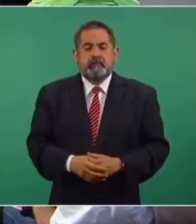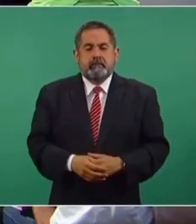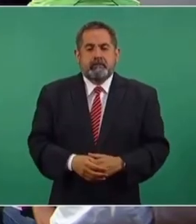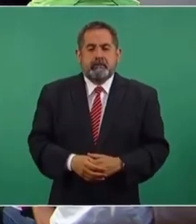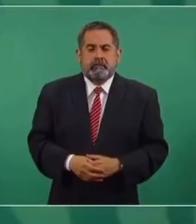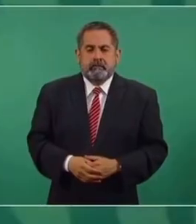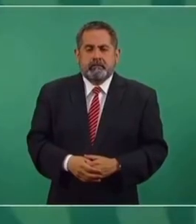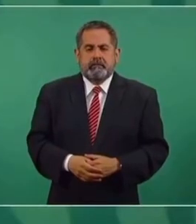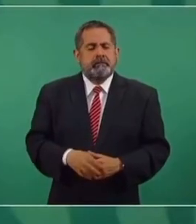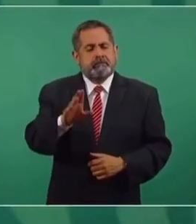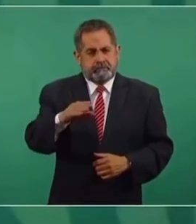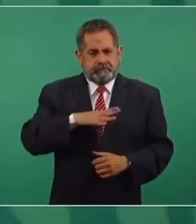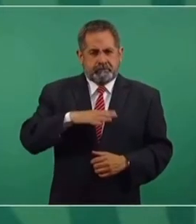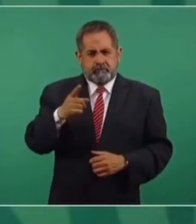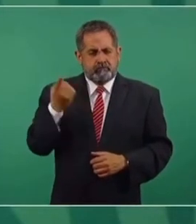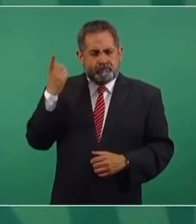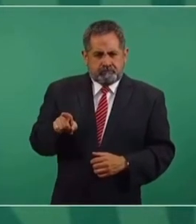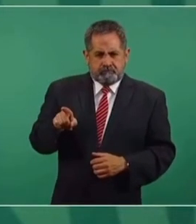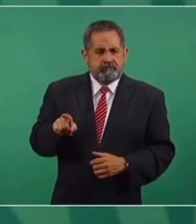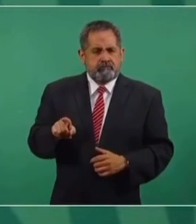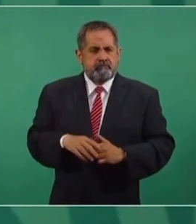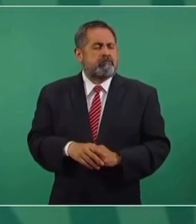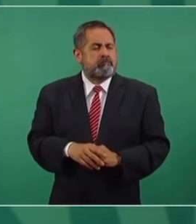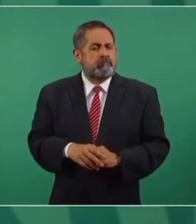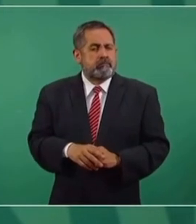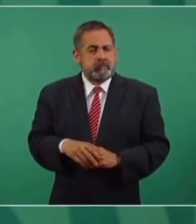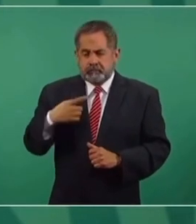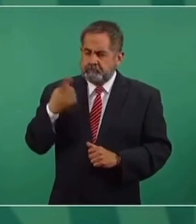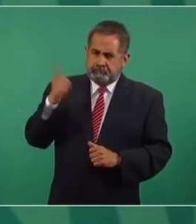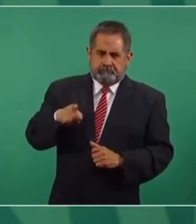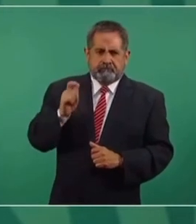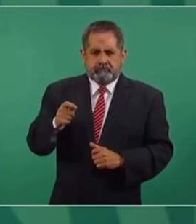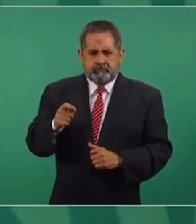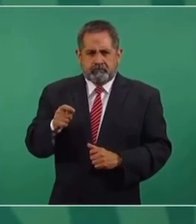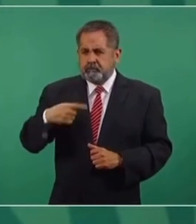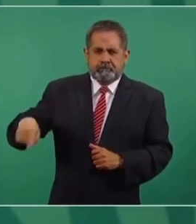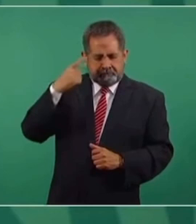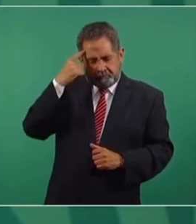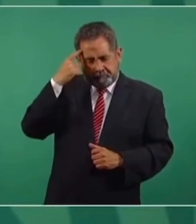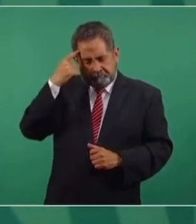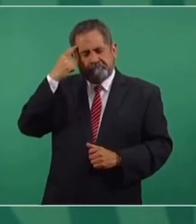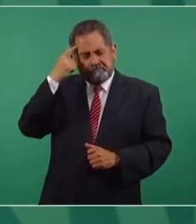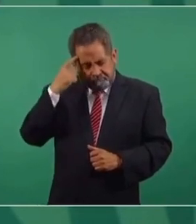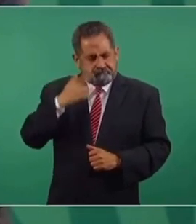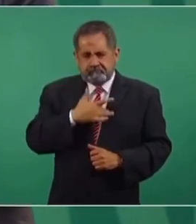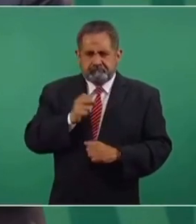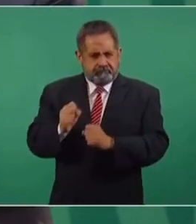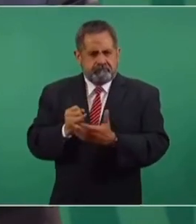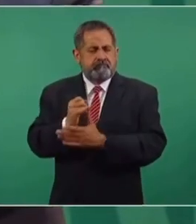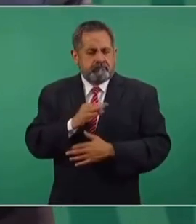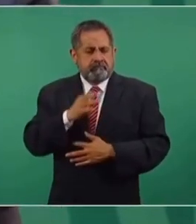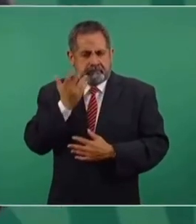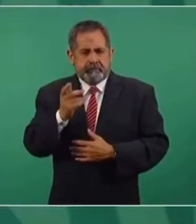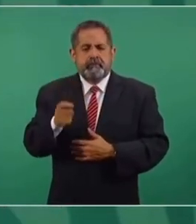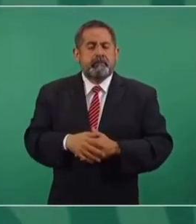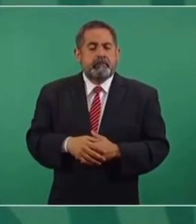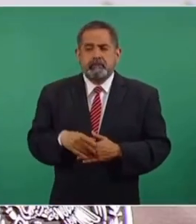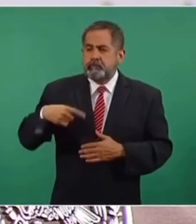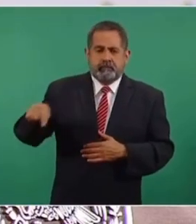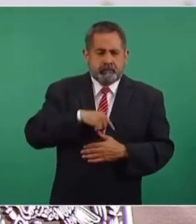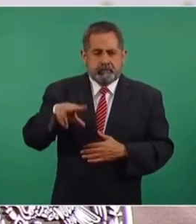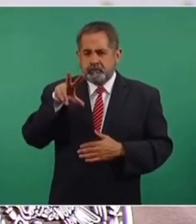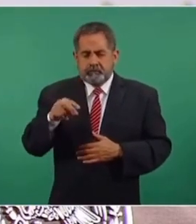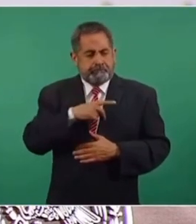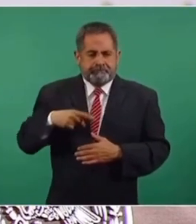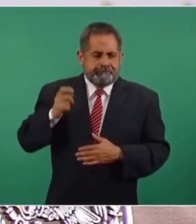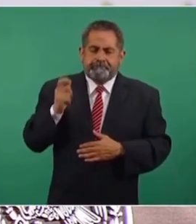Bueno, hay una instrucción y hay una convicción, que es lo más importante, de que no debemos